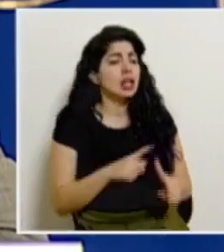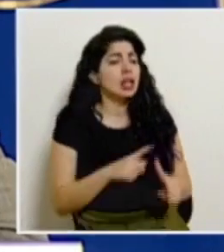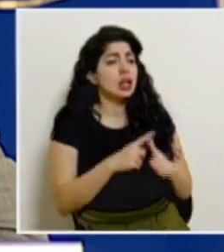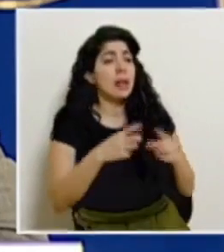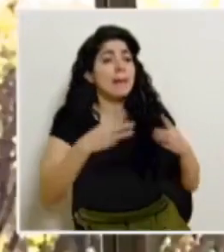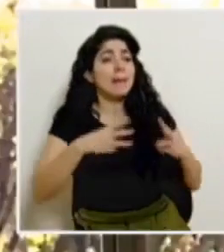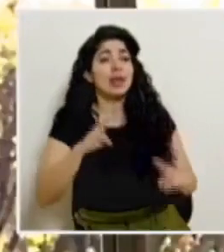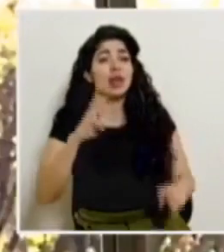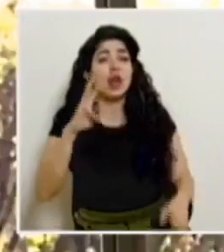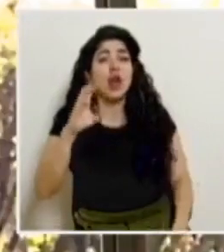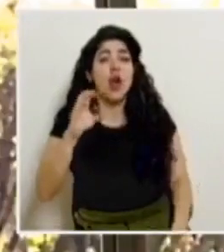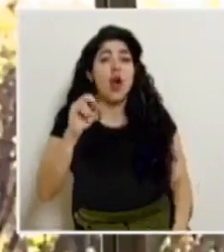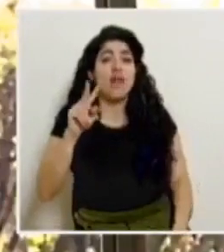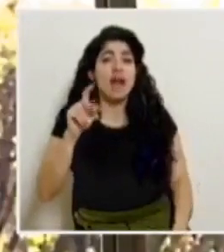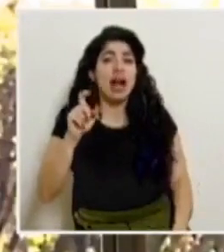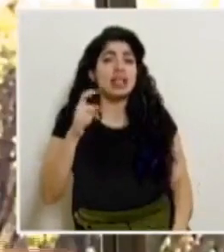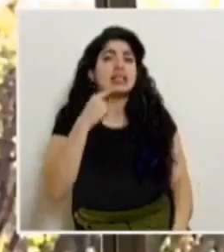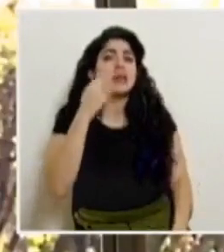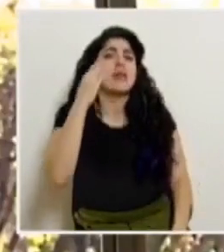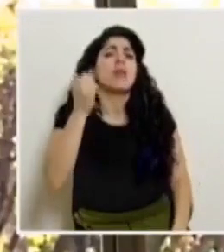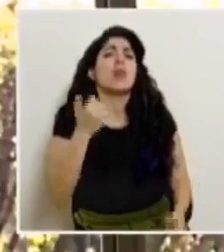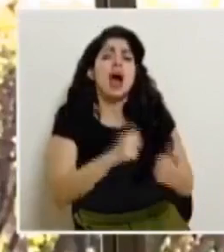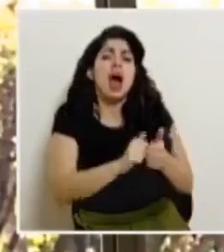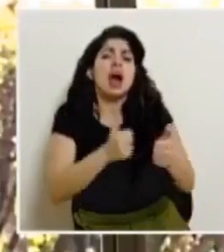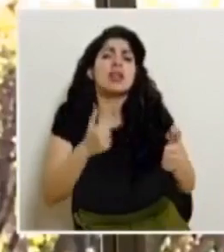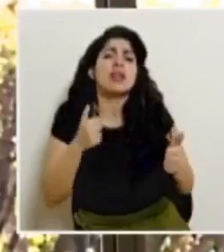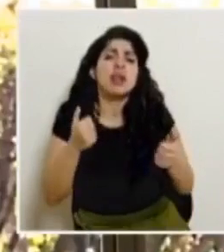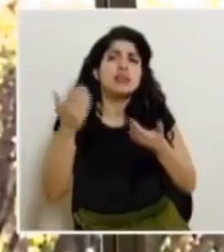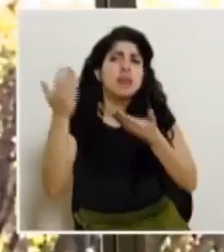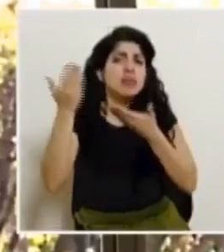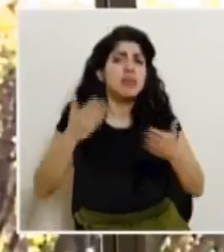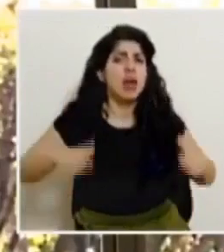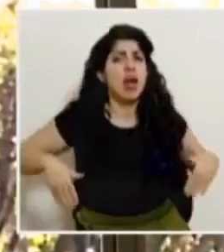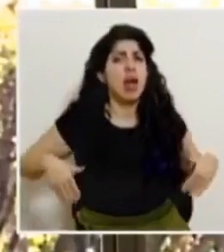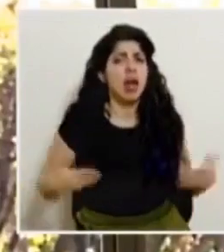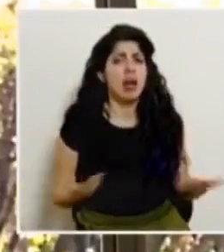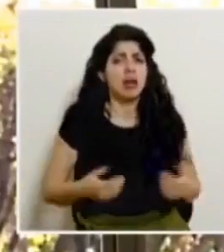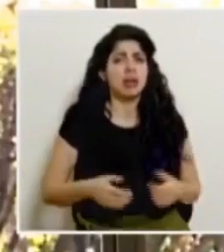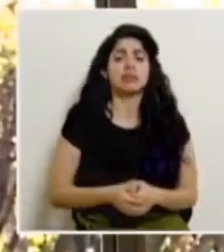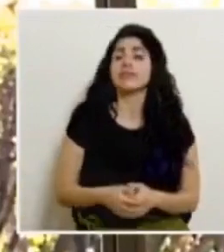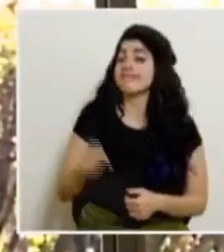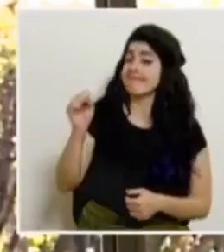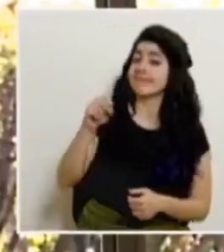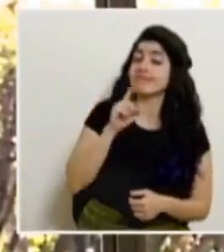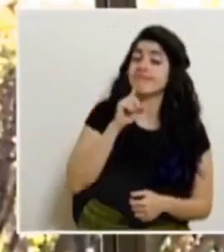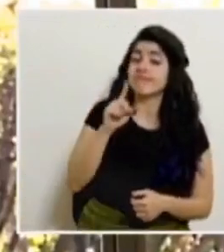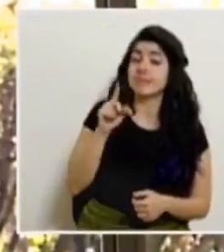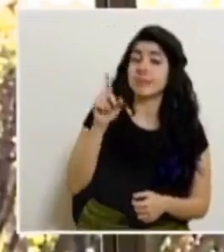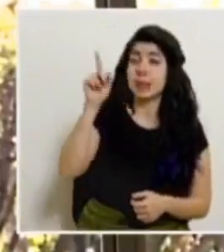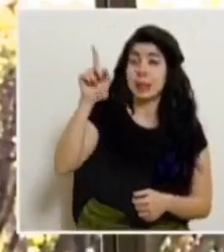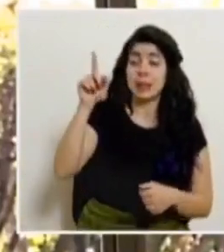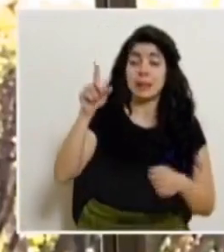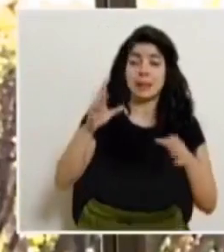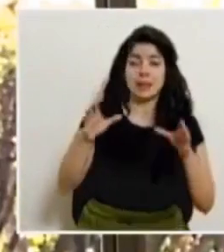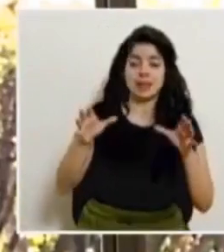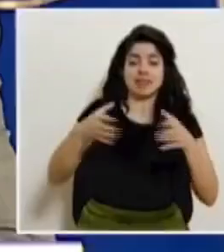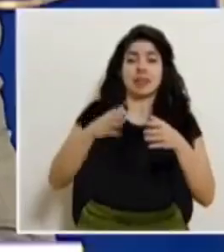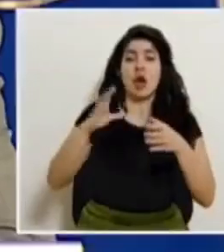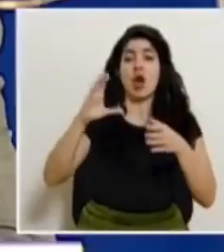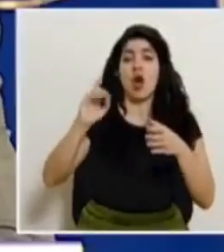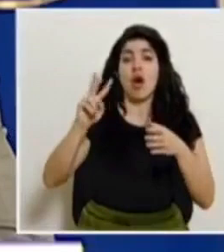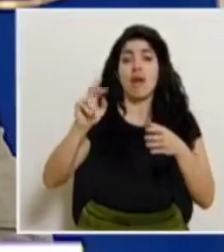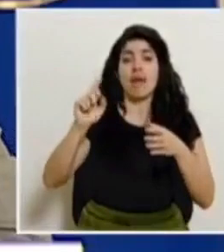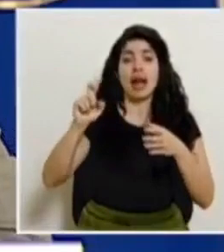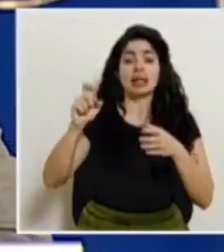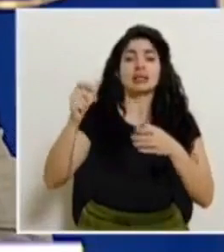mecanismo COVAX nos ha dado una explicación de por qué estamos tan atrasados en esa recepción de entrega, don Alexander. Sí, en realidad el mecanismo COVAX lo que hizo fue que